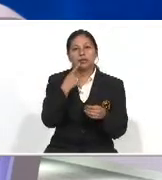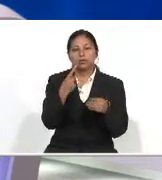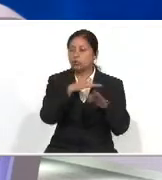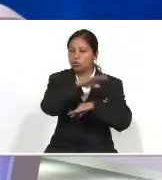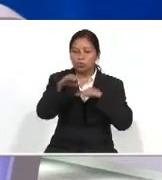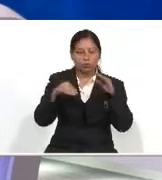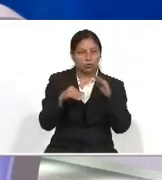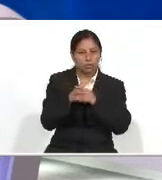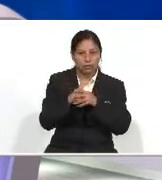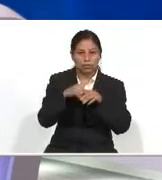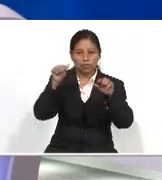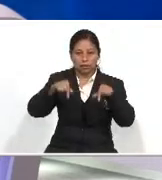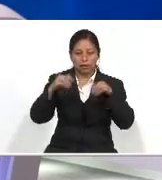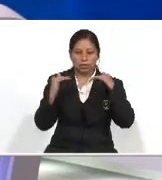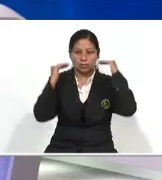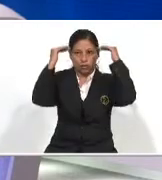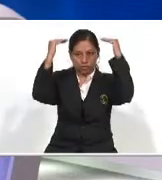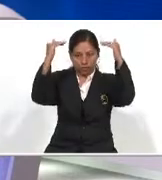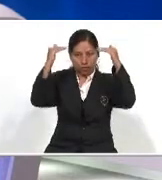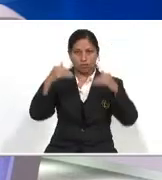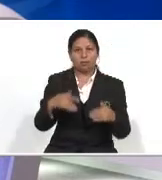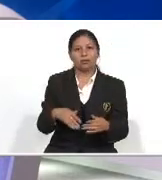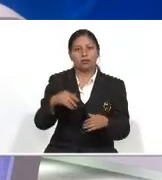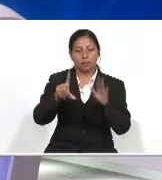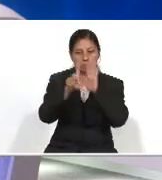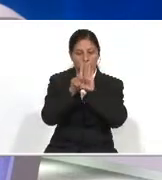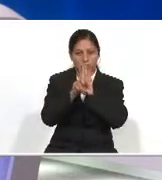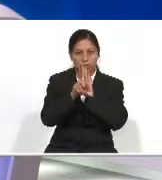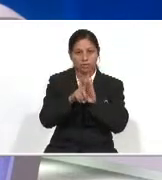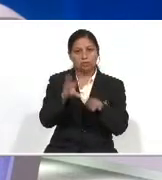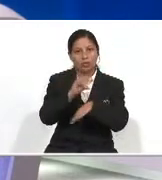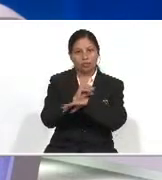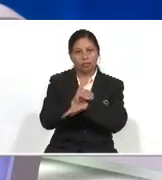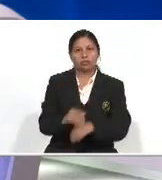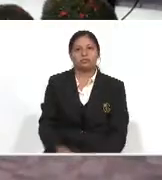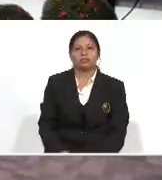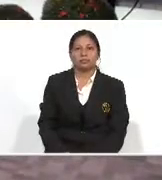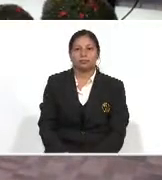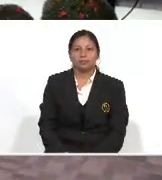entere De todo lo que se suscita En este alto organismo de Estado Espacio Legislativo Permiso